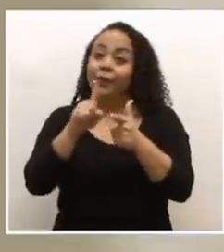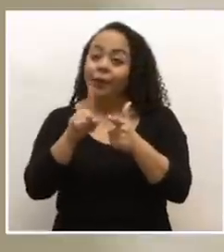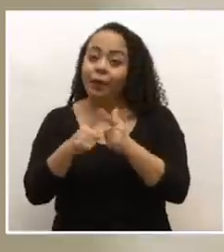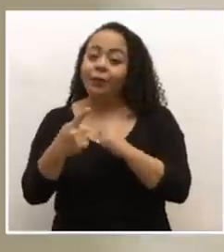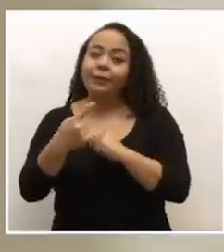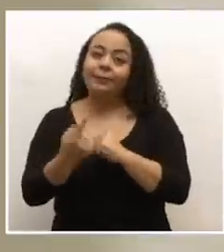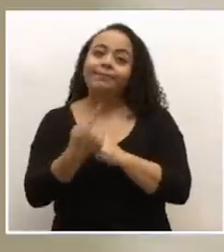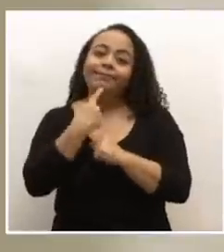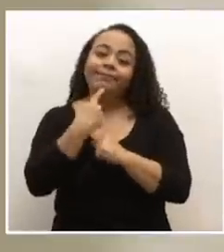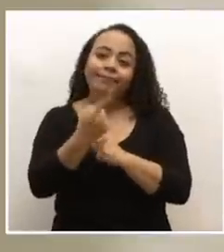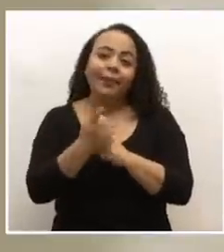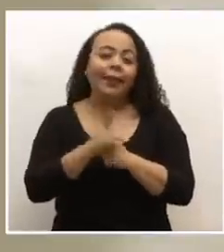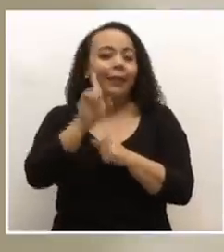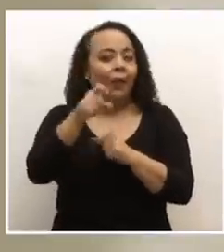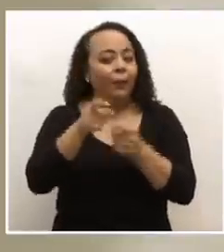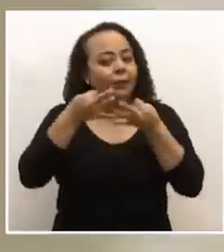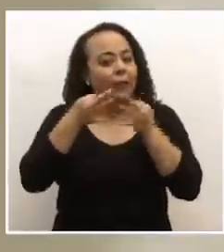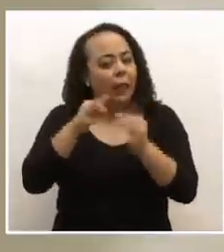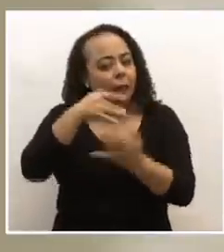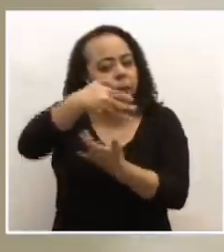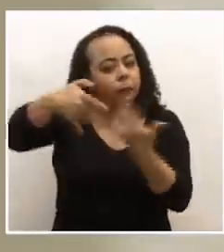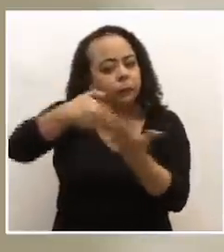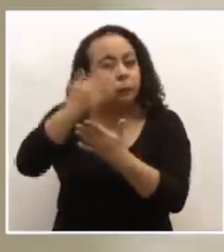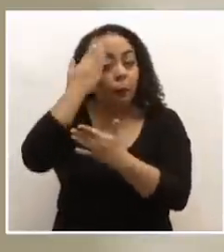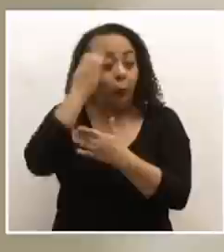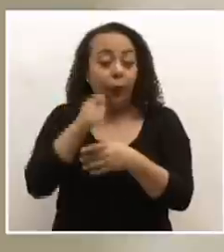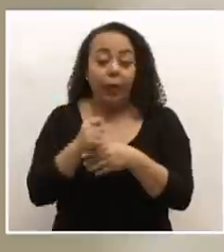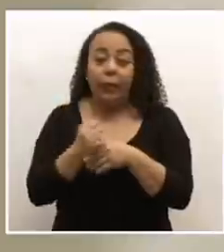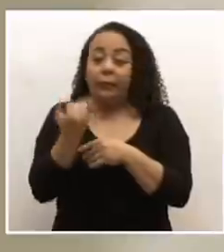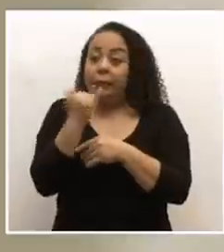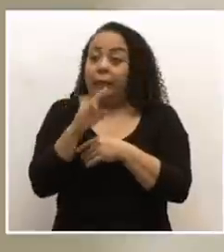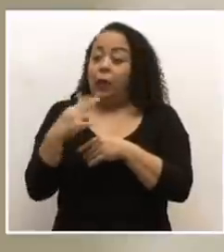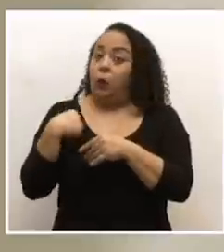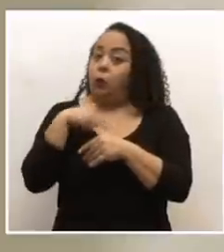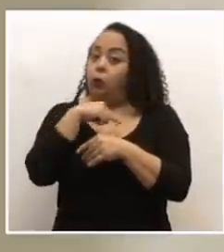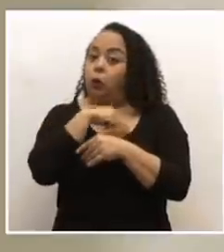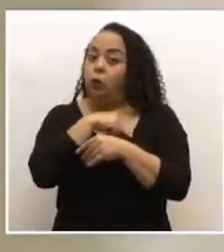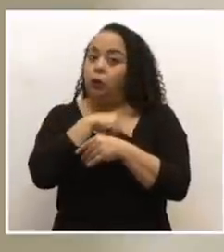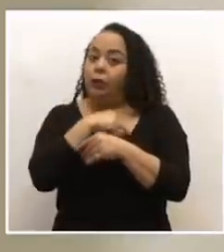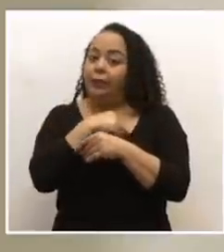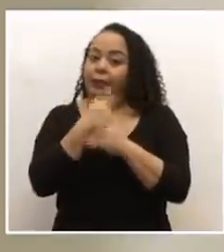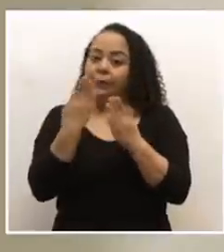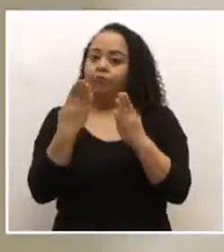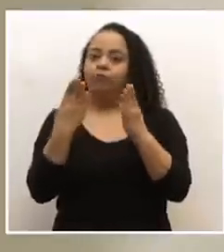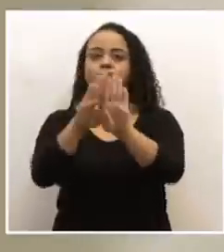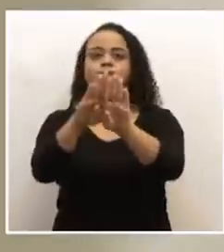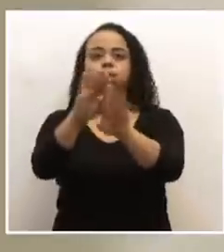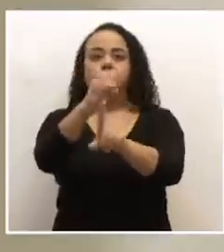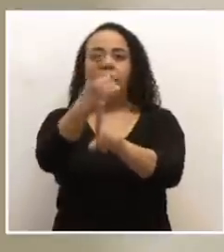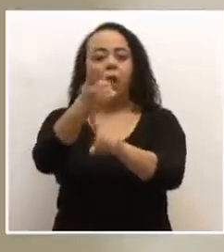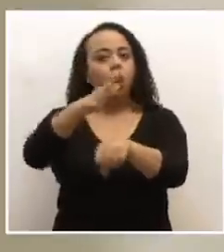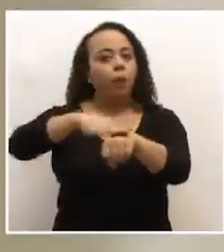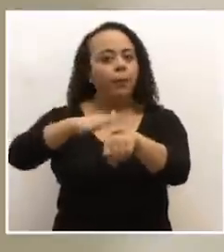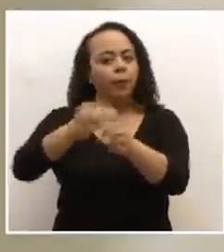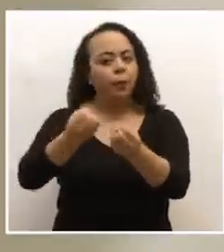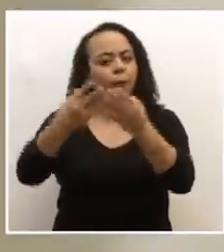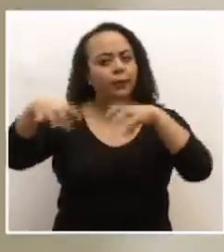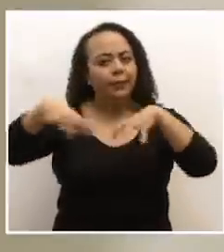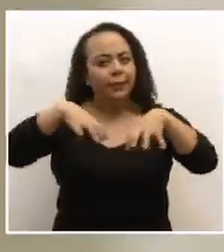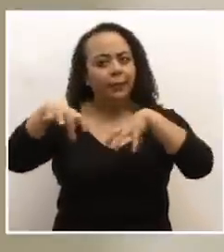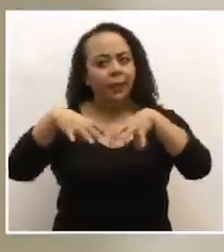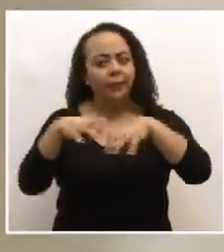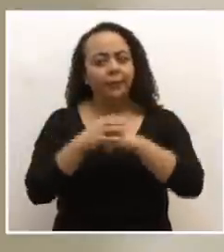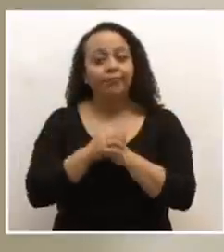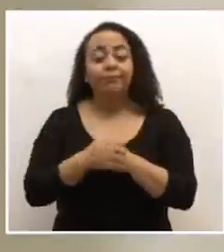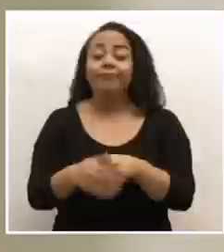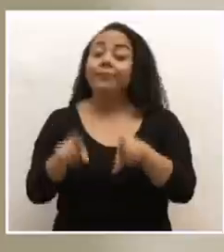indico, tenemos que tratar de convivir porque tampoco si ponemos un cierre a la sociedad y no permitimos muchas de las actividades,